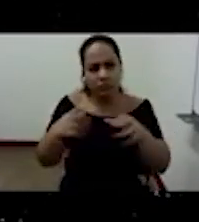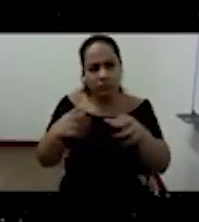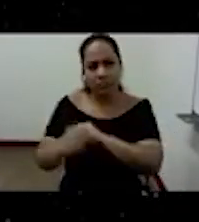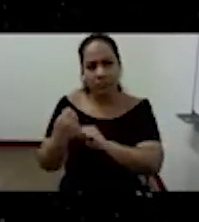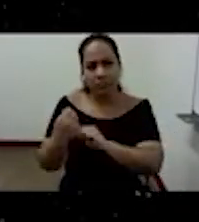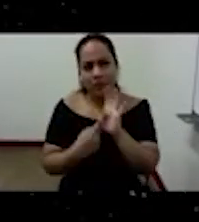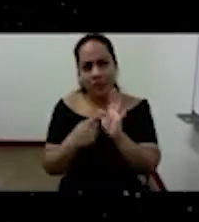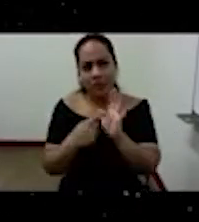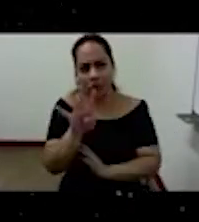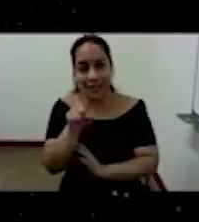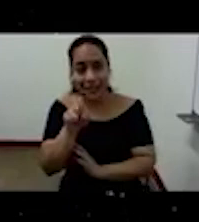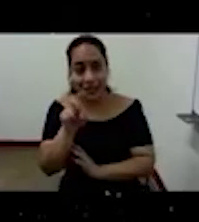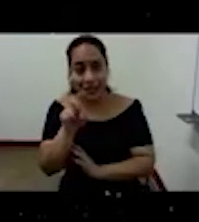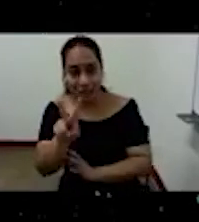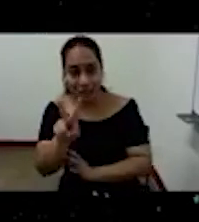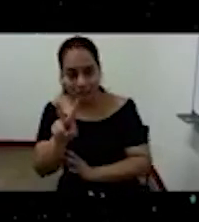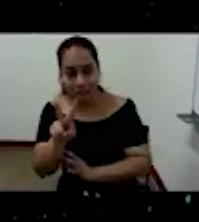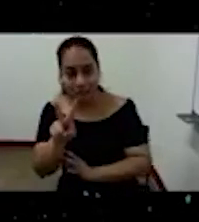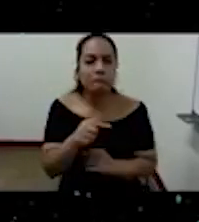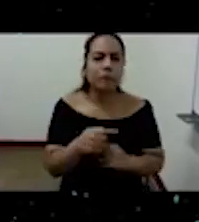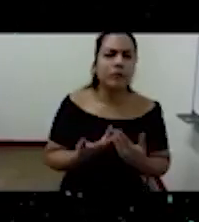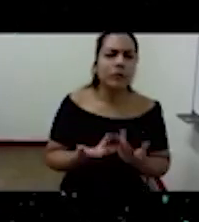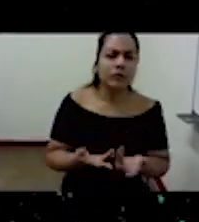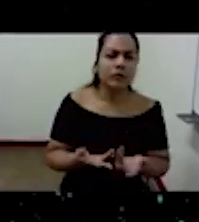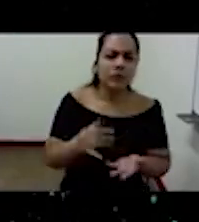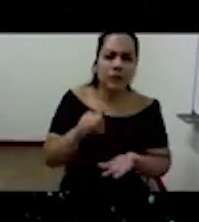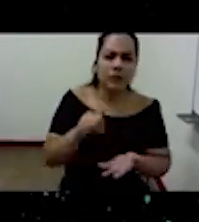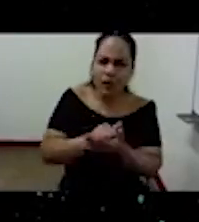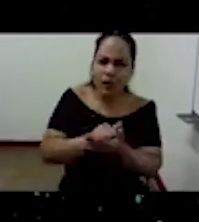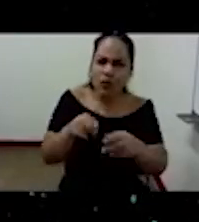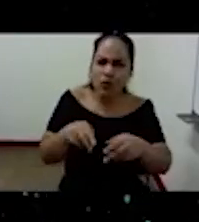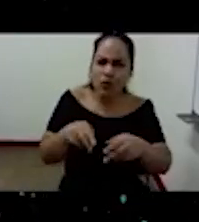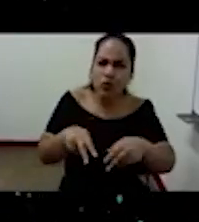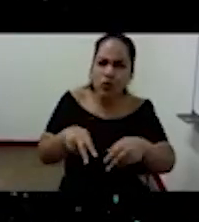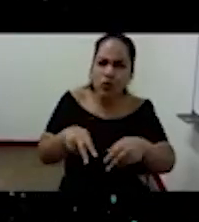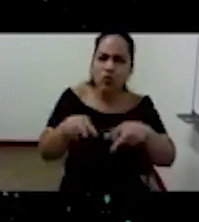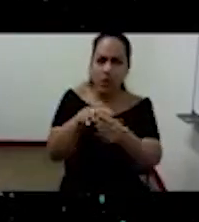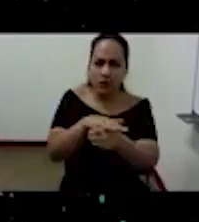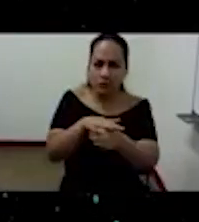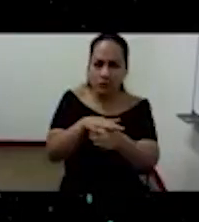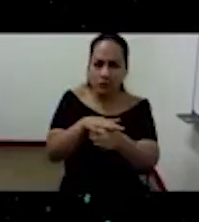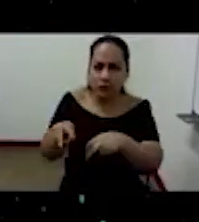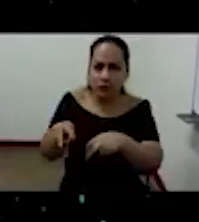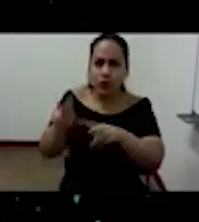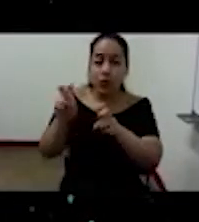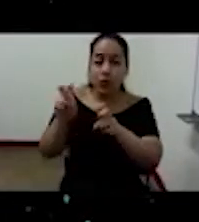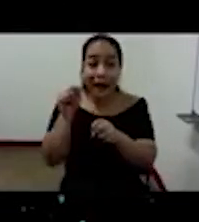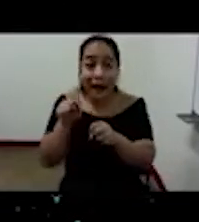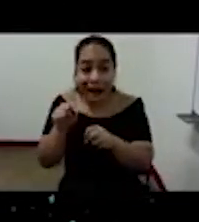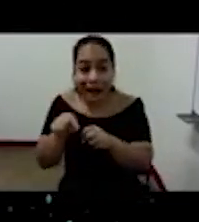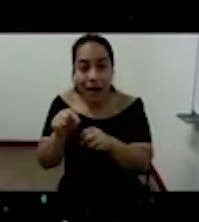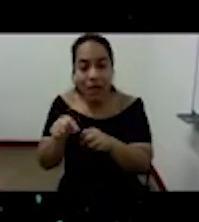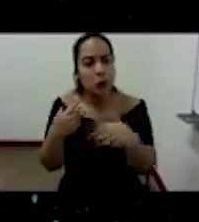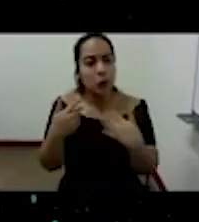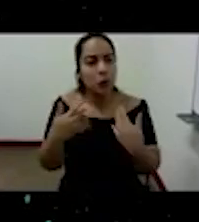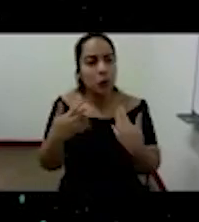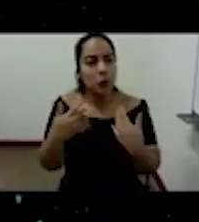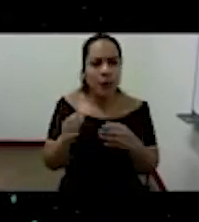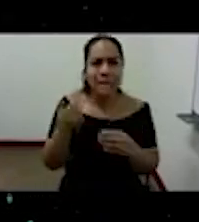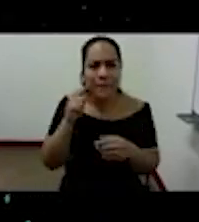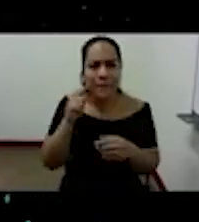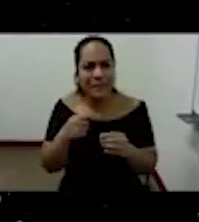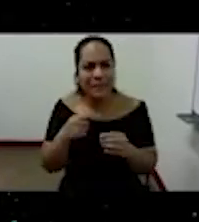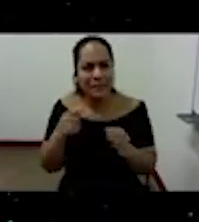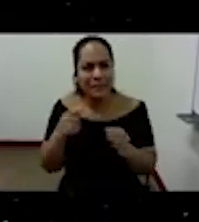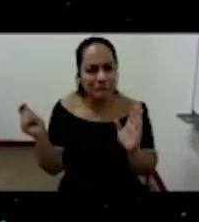esta nueva condición es una condición que ha marcado